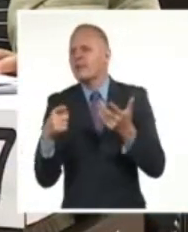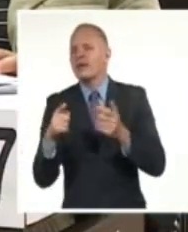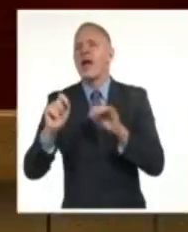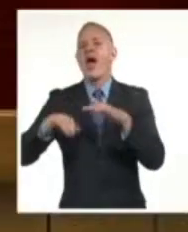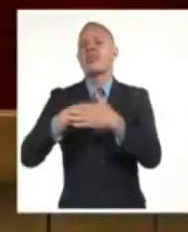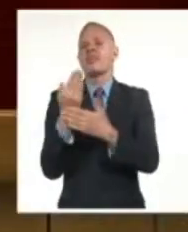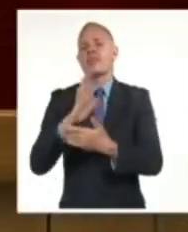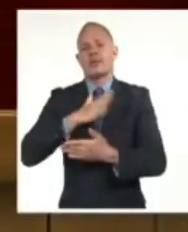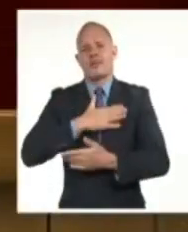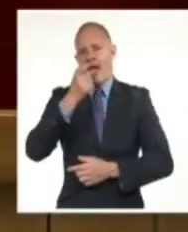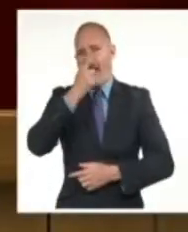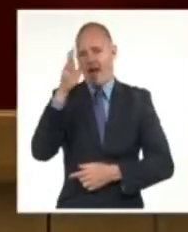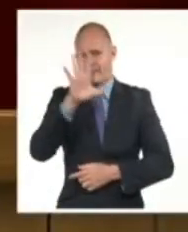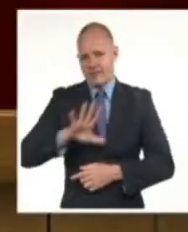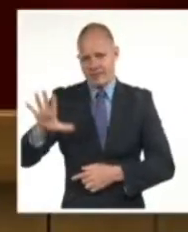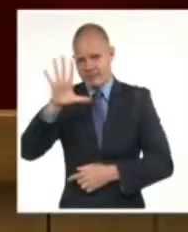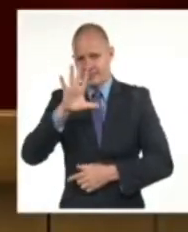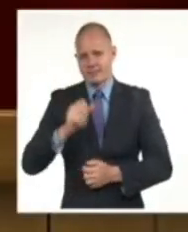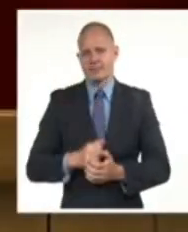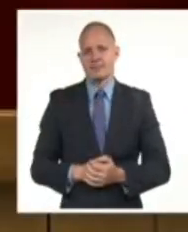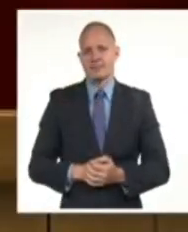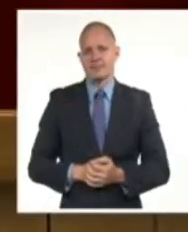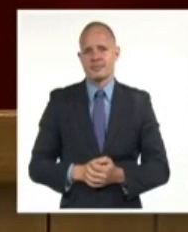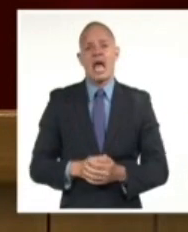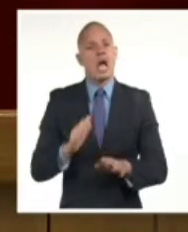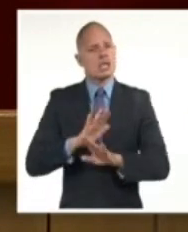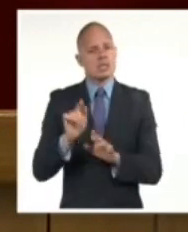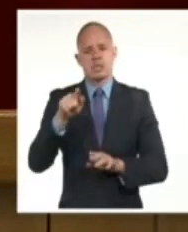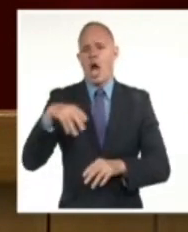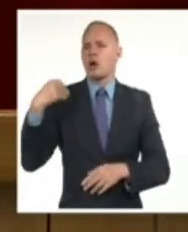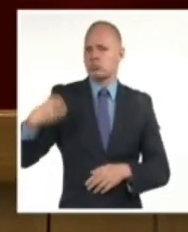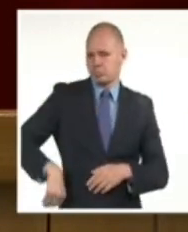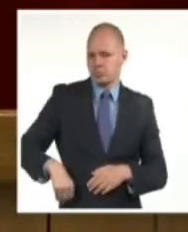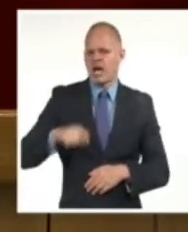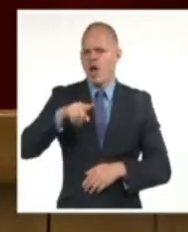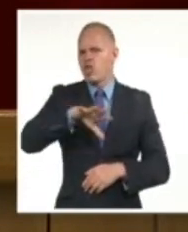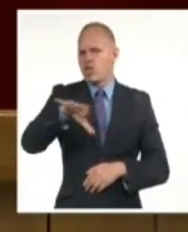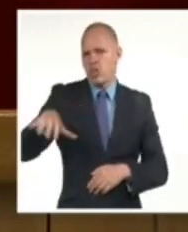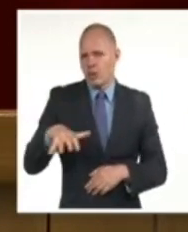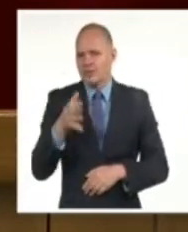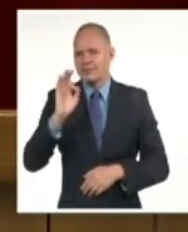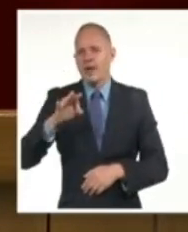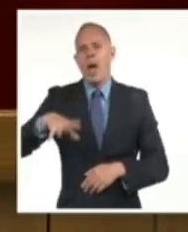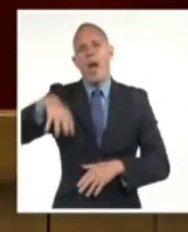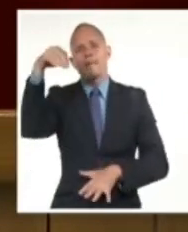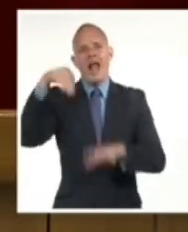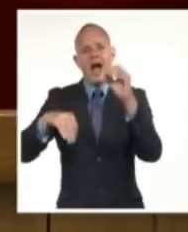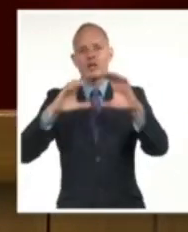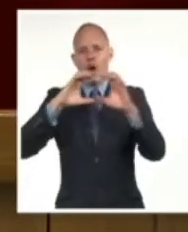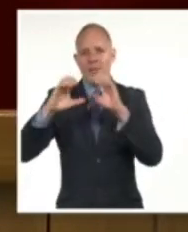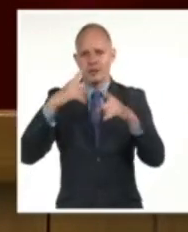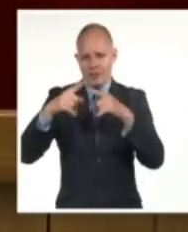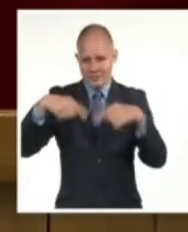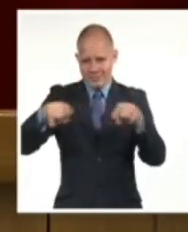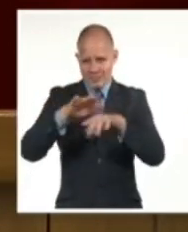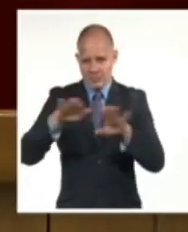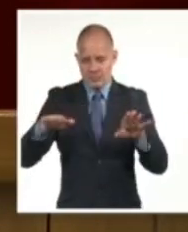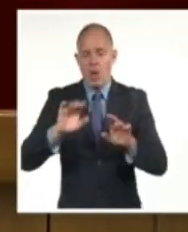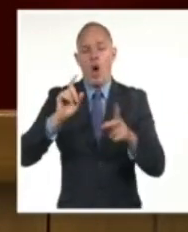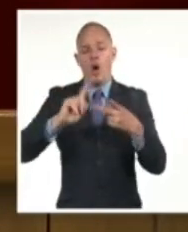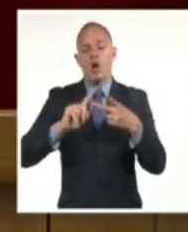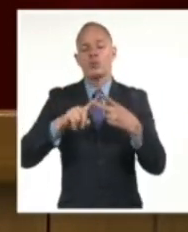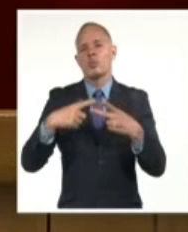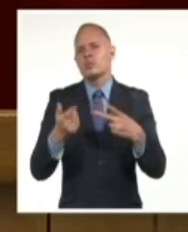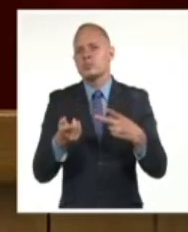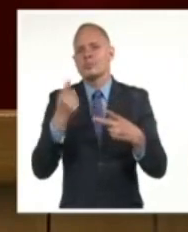formación de la nacionalidad cubana. Aquí, en el Salón Plenario del Palacio de Convenciones, se levantó la voz de condena a las intenciones